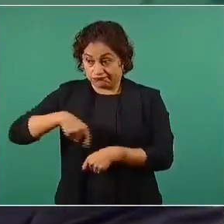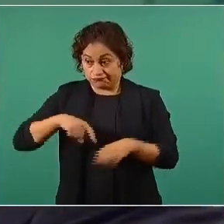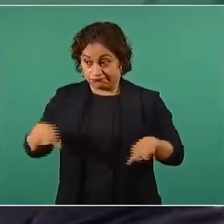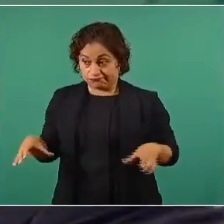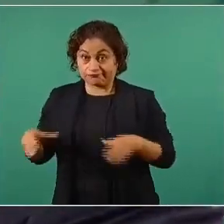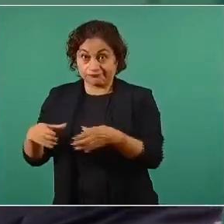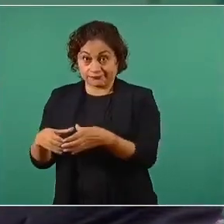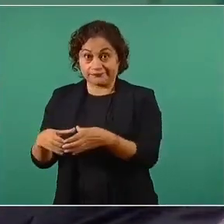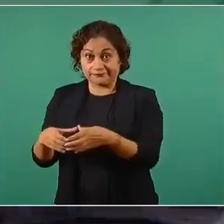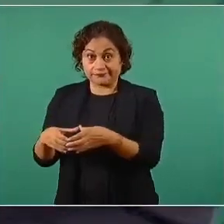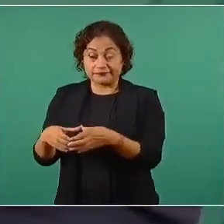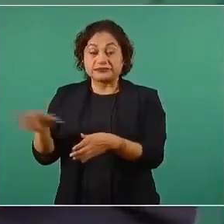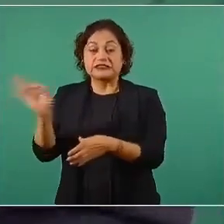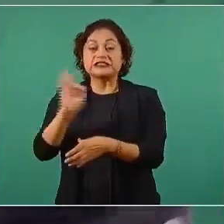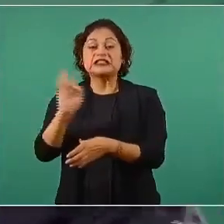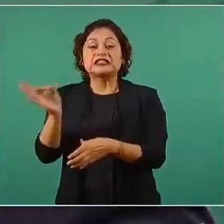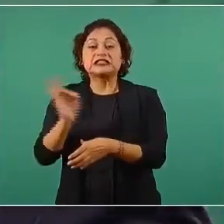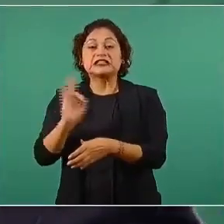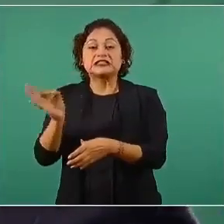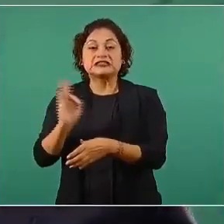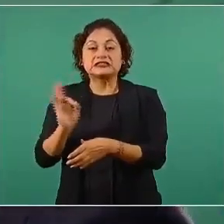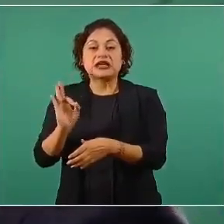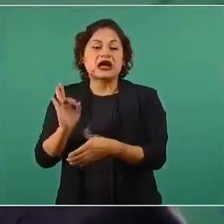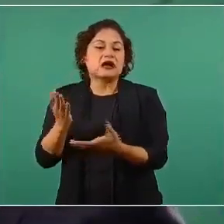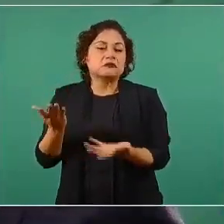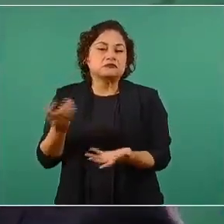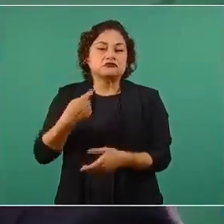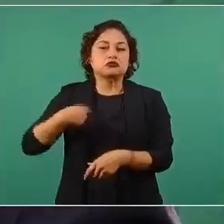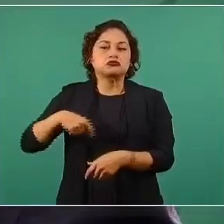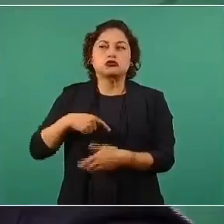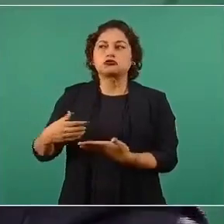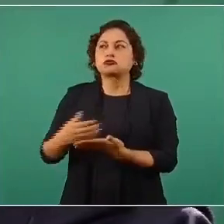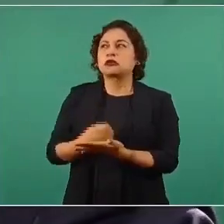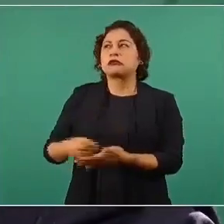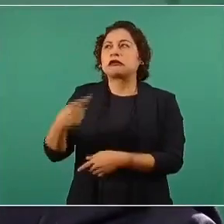y este grupo reaccionario 200